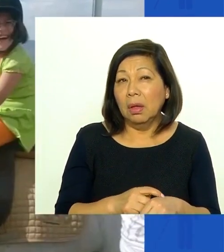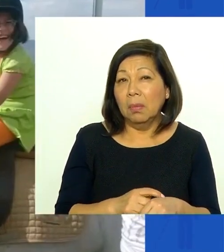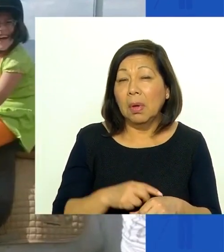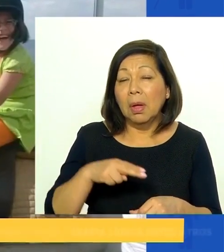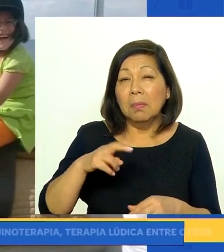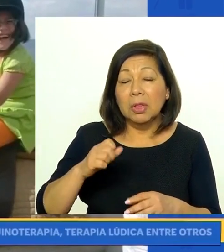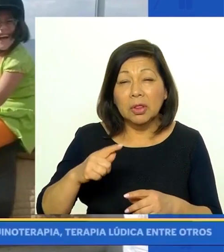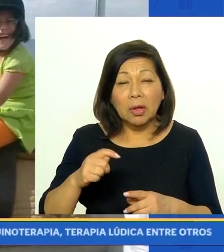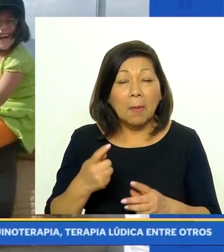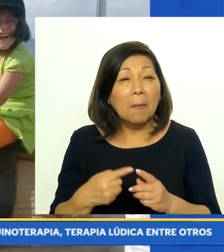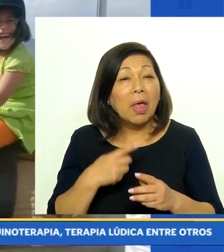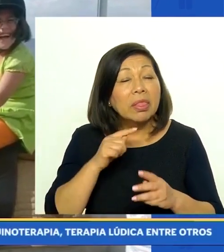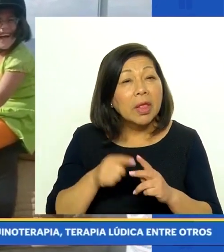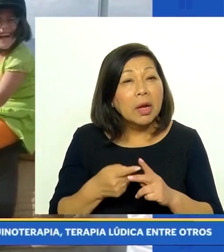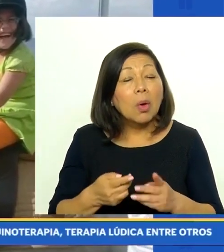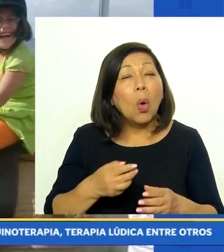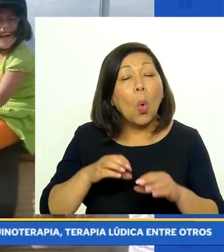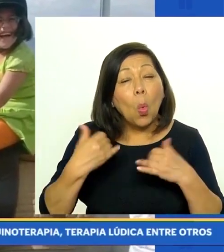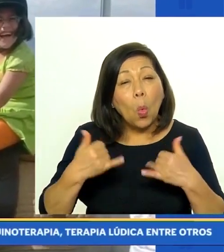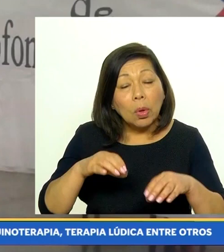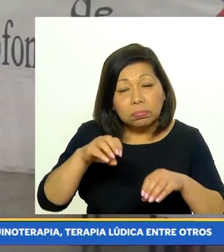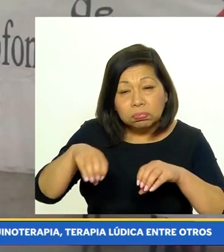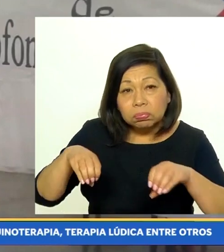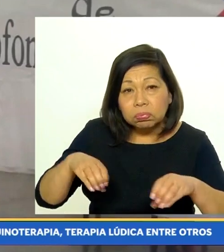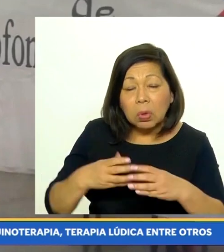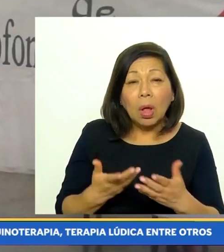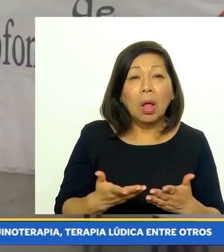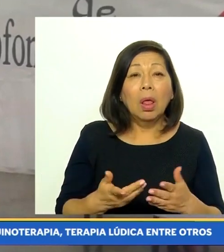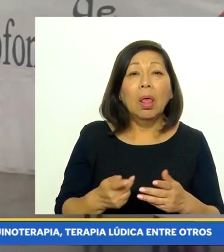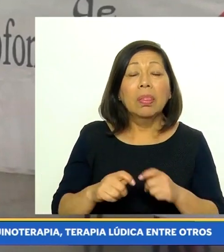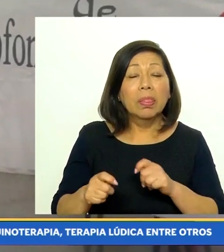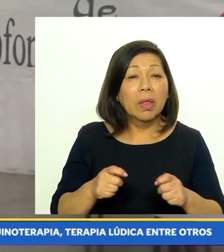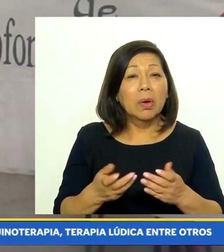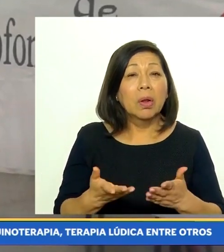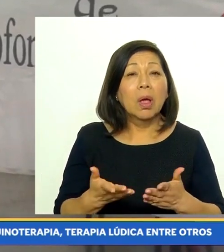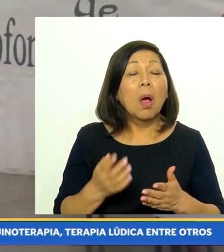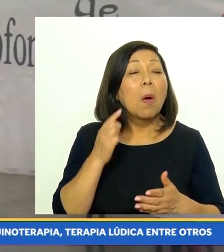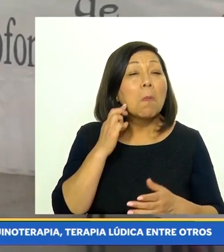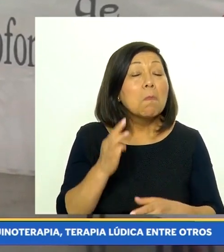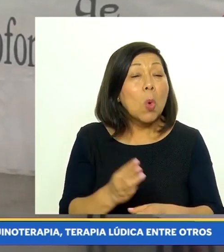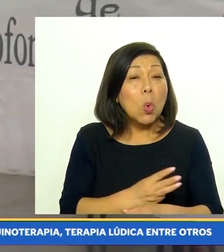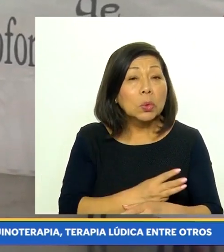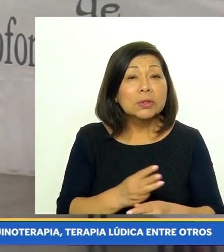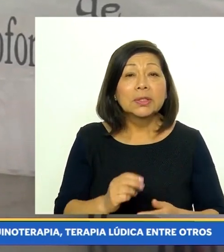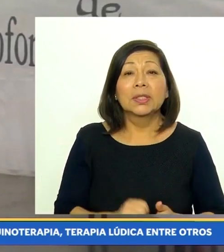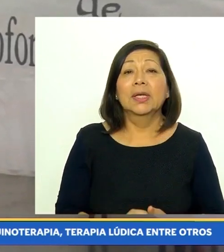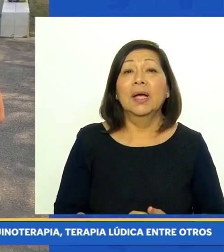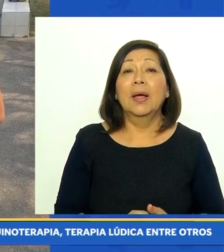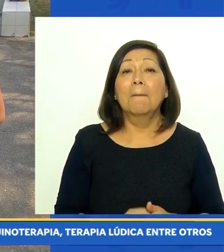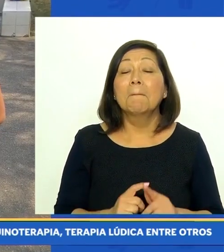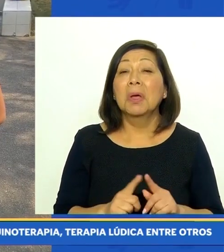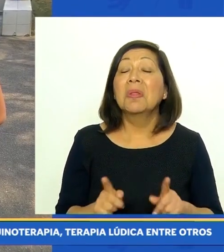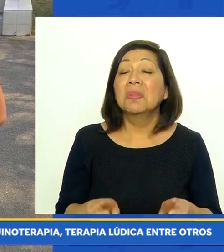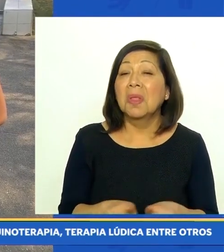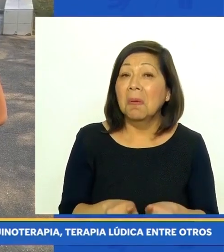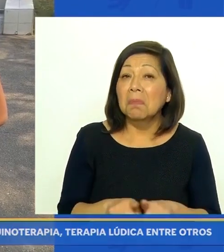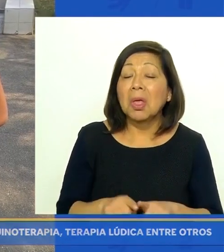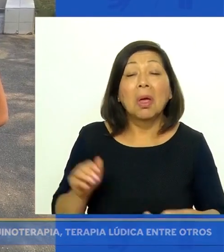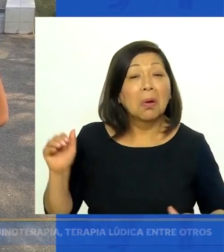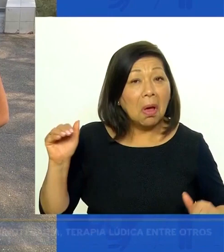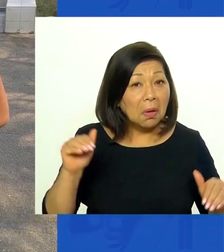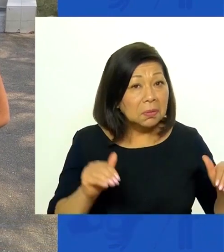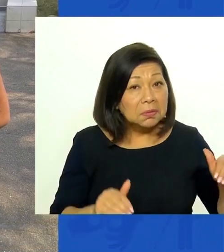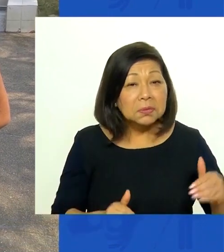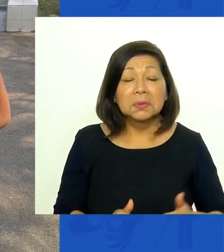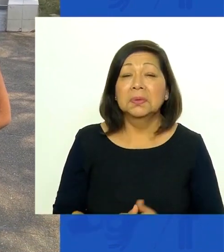en equinoterapia, terapias lúdicas, estuvo en terapia de musical también, estuvo